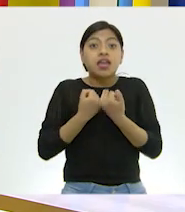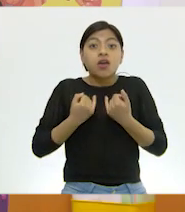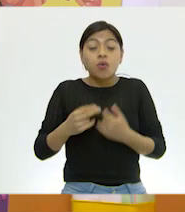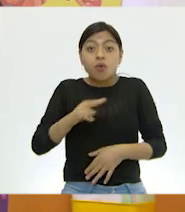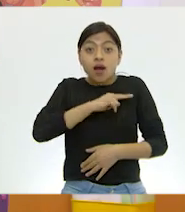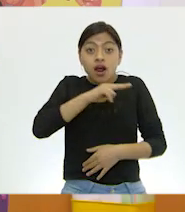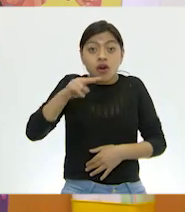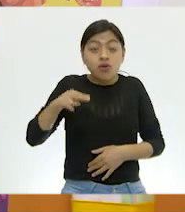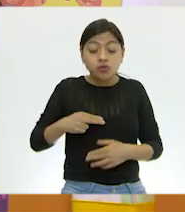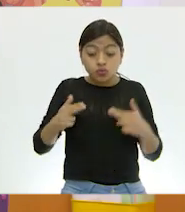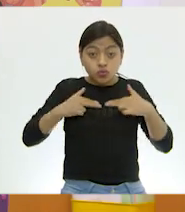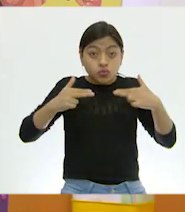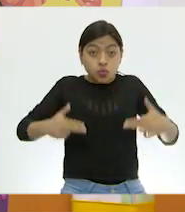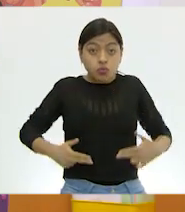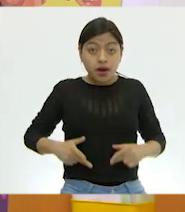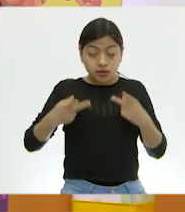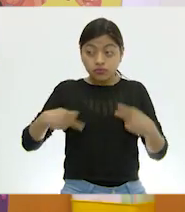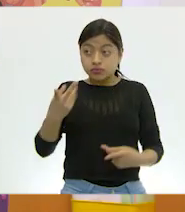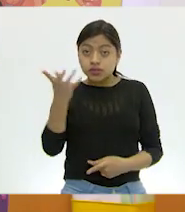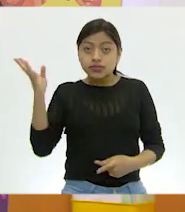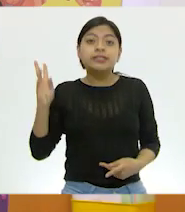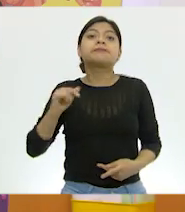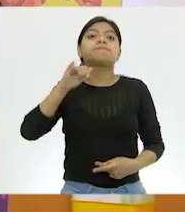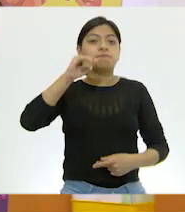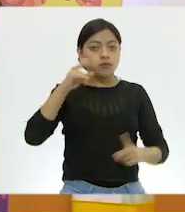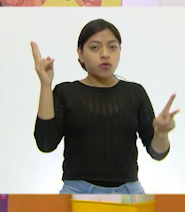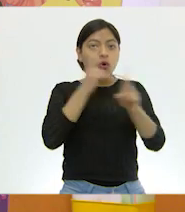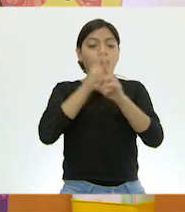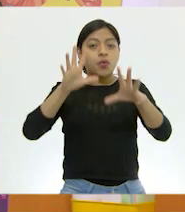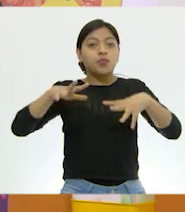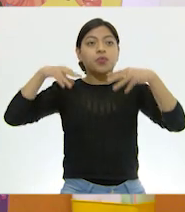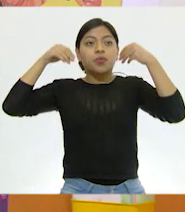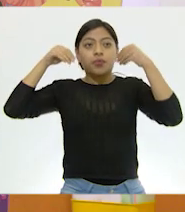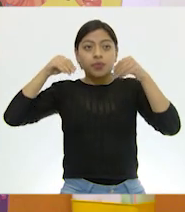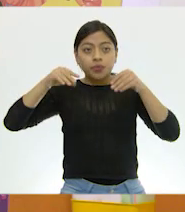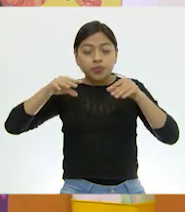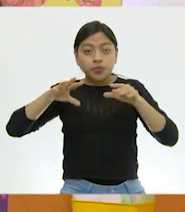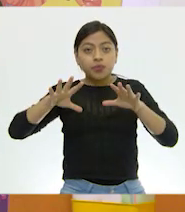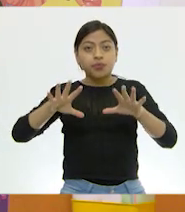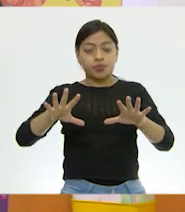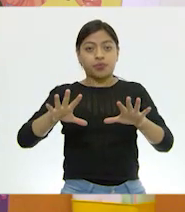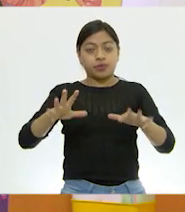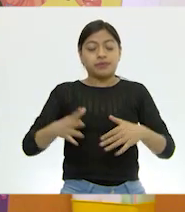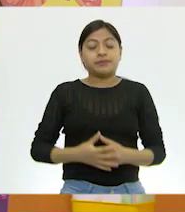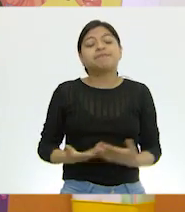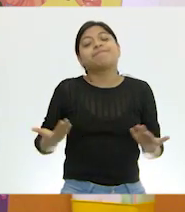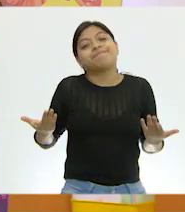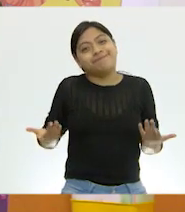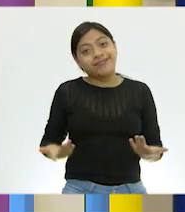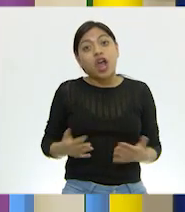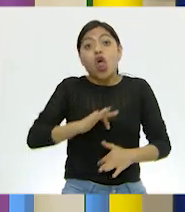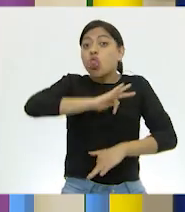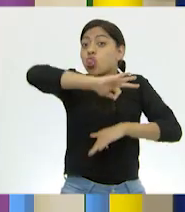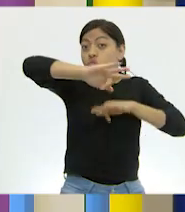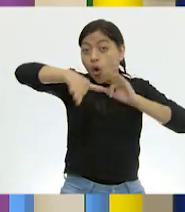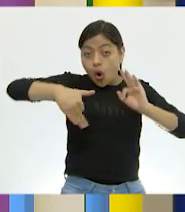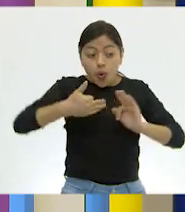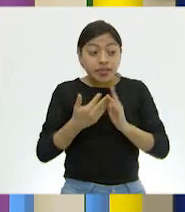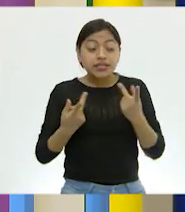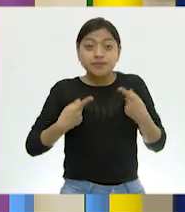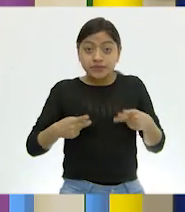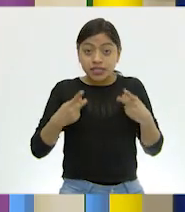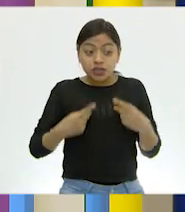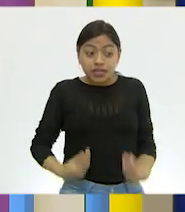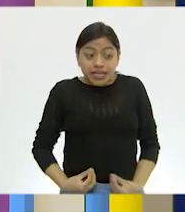nosotros, los humanos, ¿no? Sí. Entonces, probablemente, si todos los seres